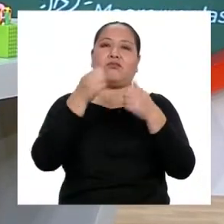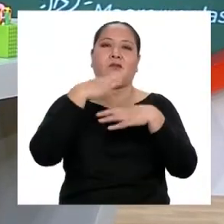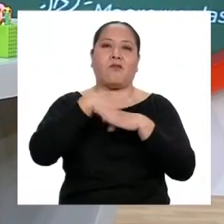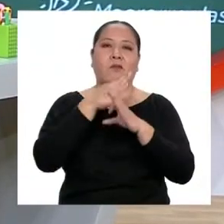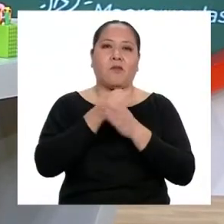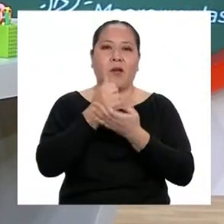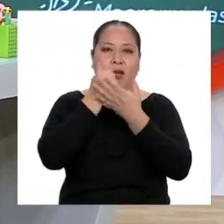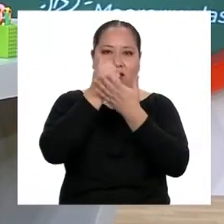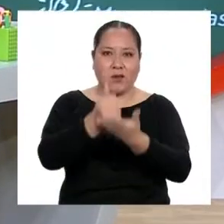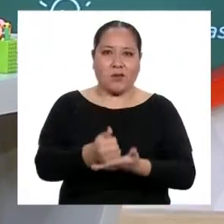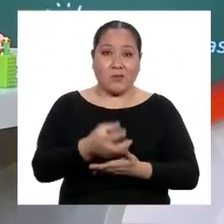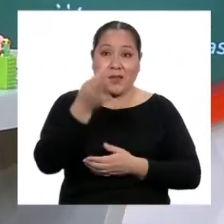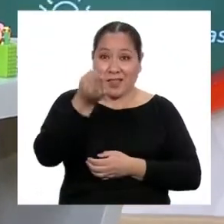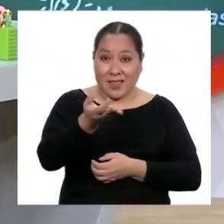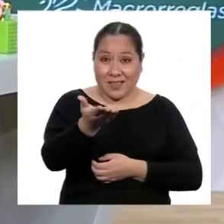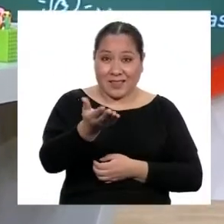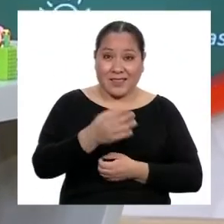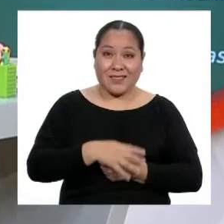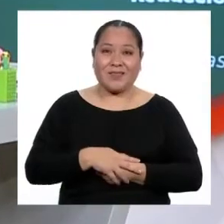¿Sí o no, chicas y chicos?